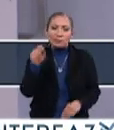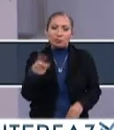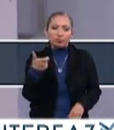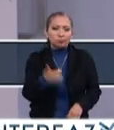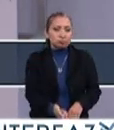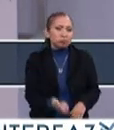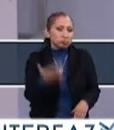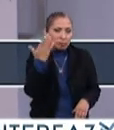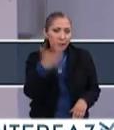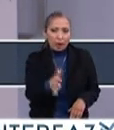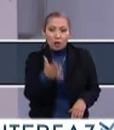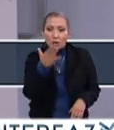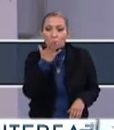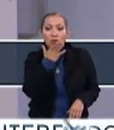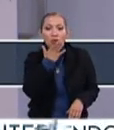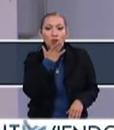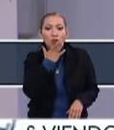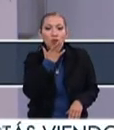siempre.